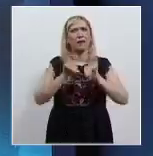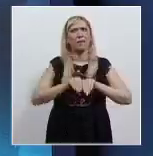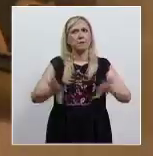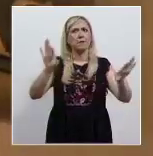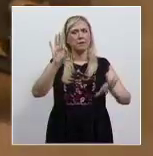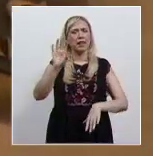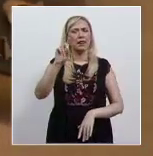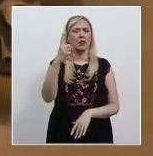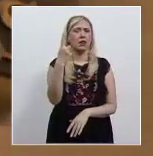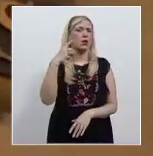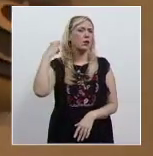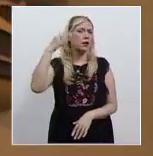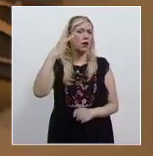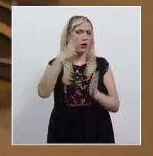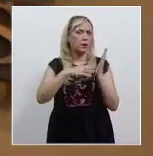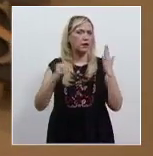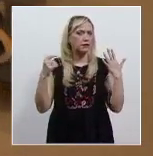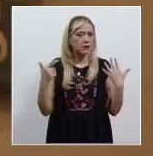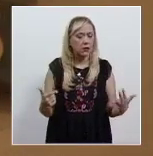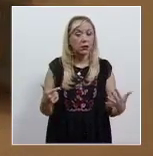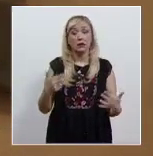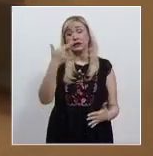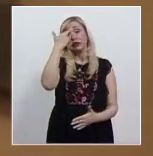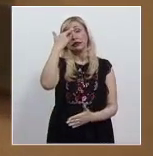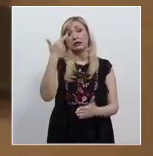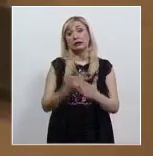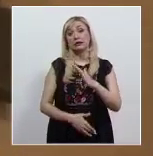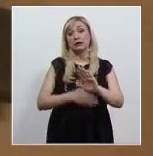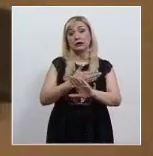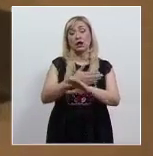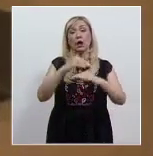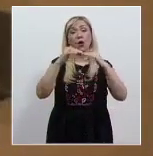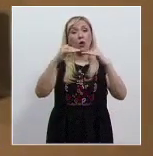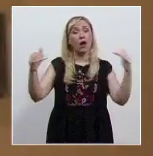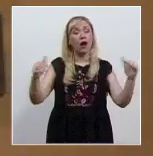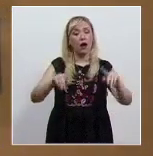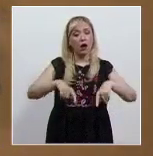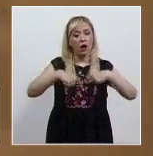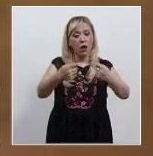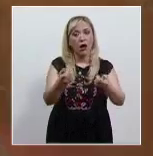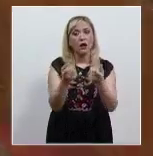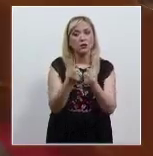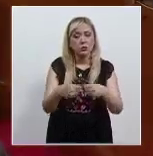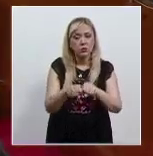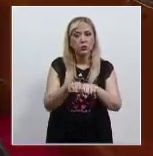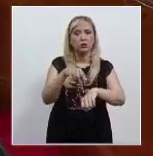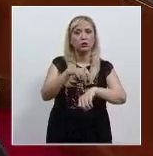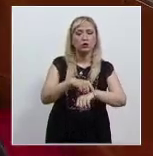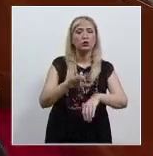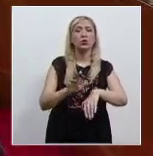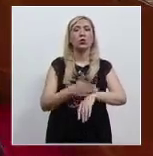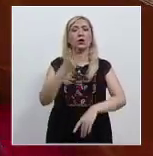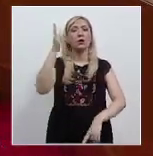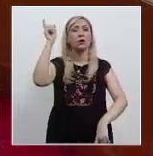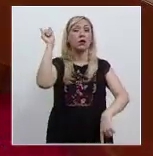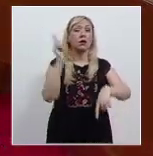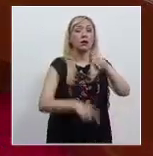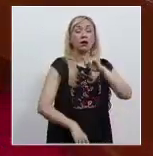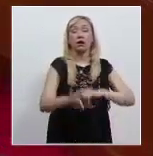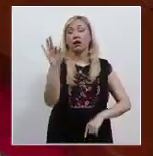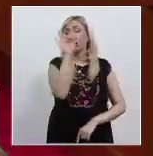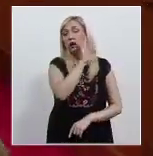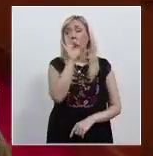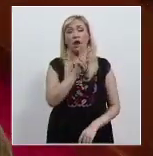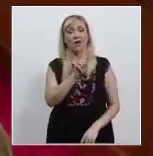31 de marzo de 2007, viola los principios de igualdad y seguridad social al prever la pérdida del derecho a recibir una